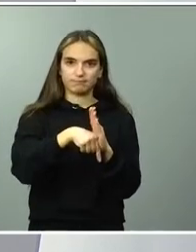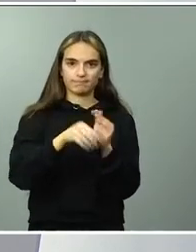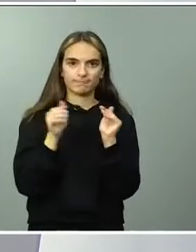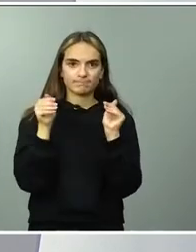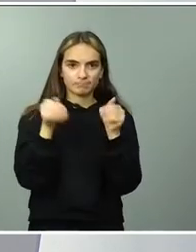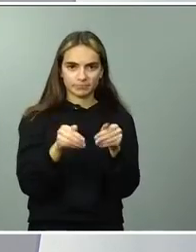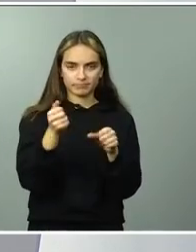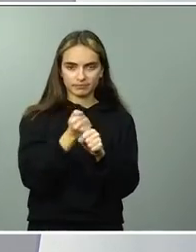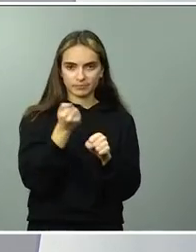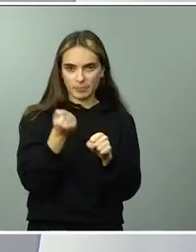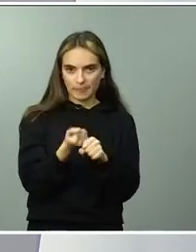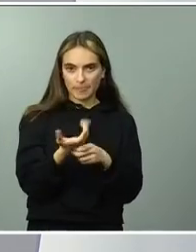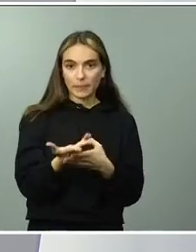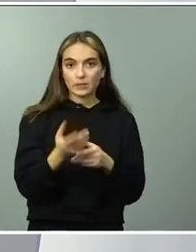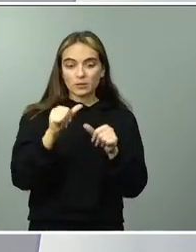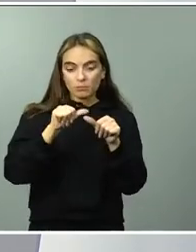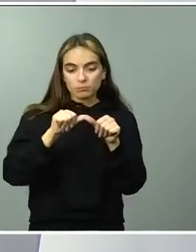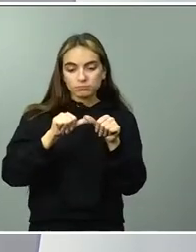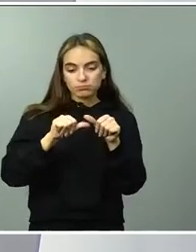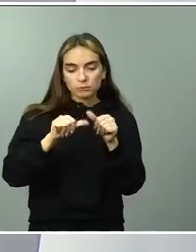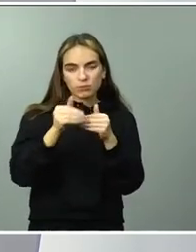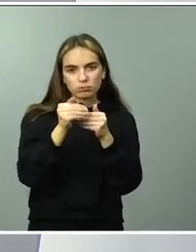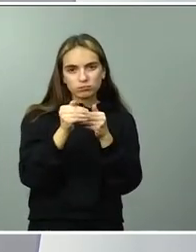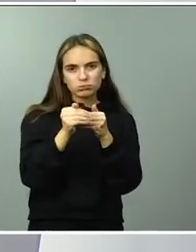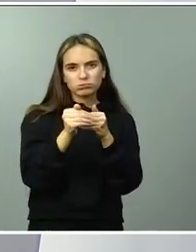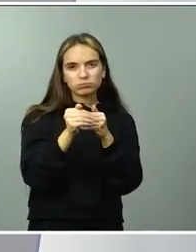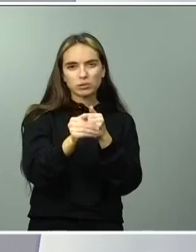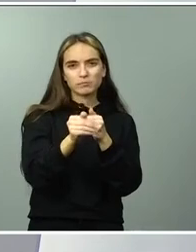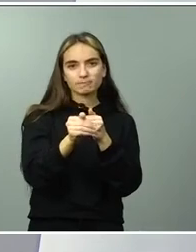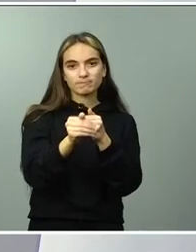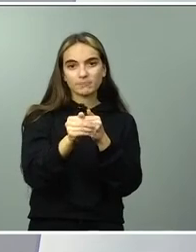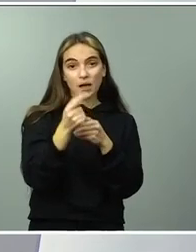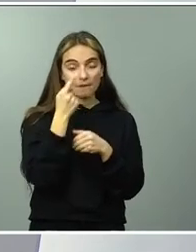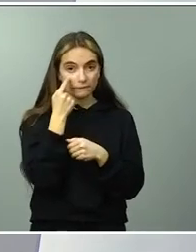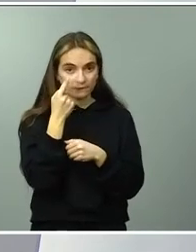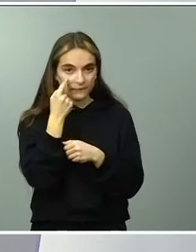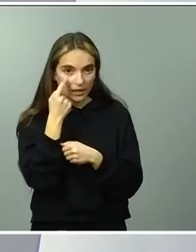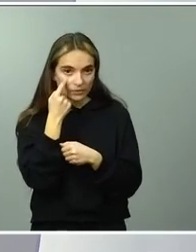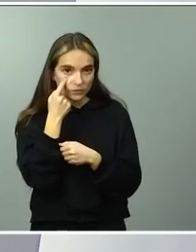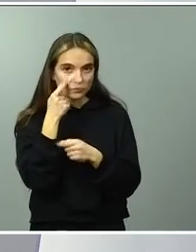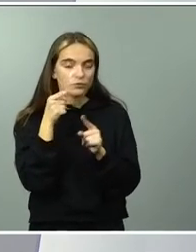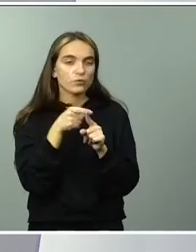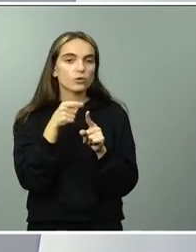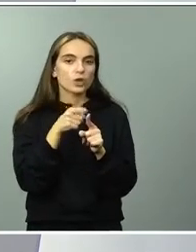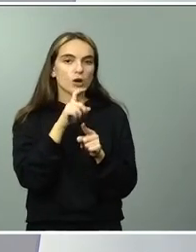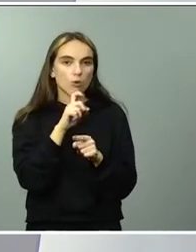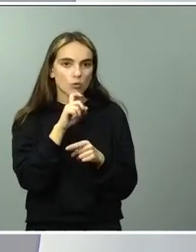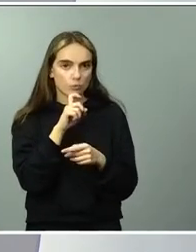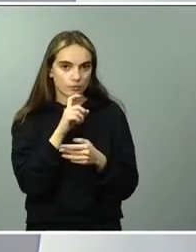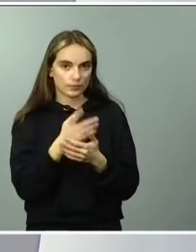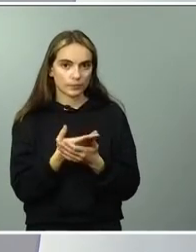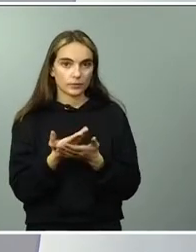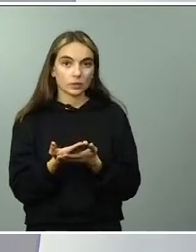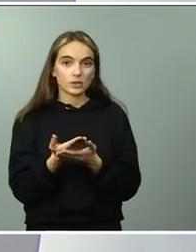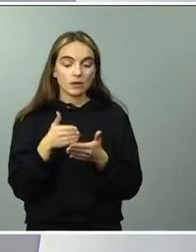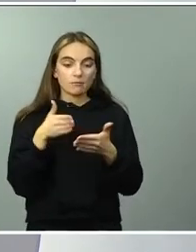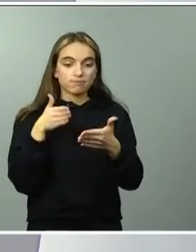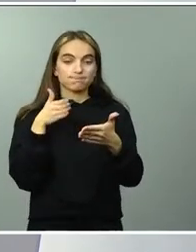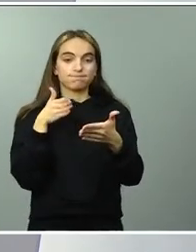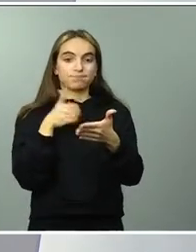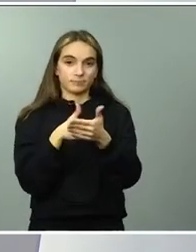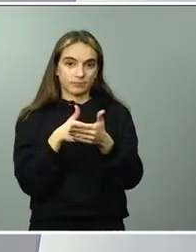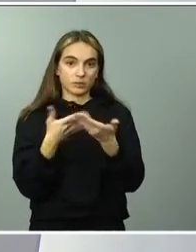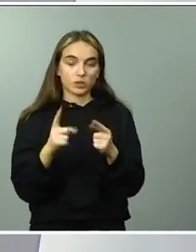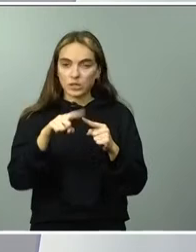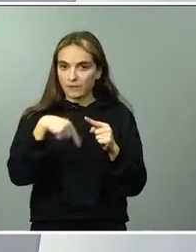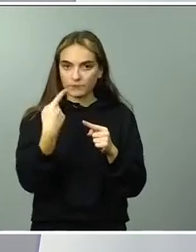los próximos meses. Lo importante era frenar ese alza, este efecto se consigue y lo que tenemos que hacer ahora es seguir viendo cómo